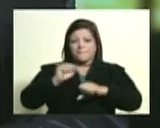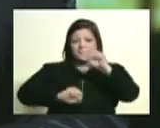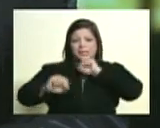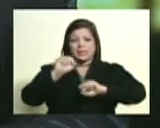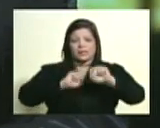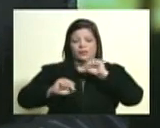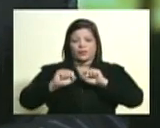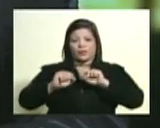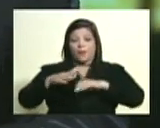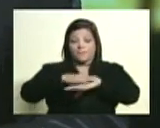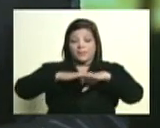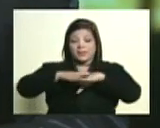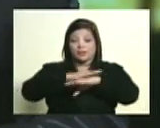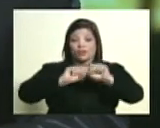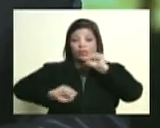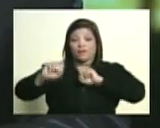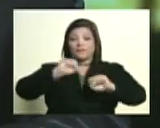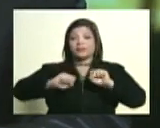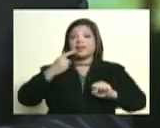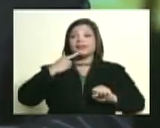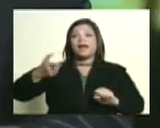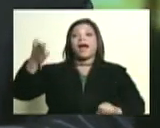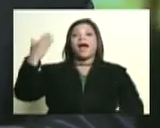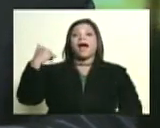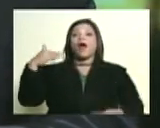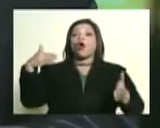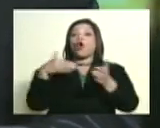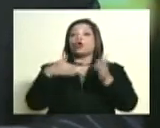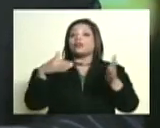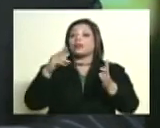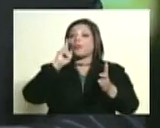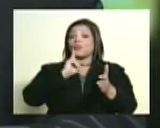refiere al anti bolivarianismo